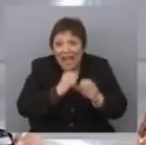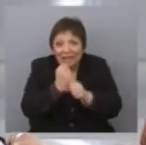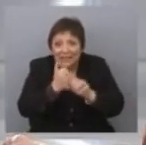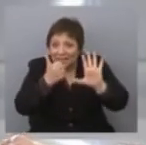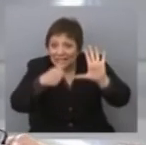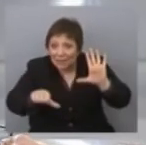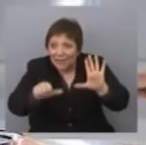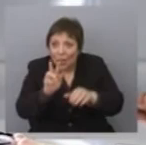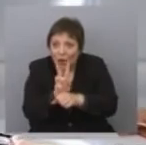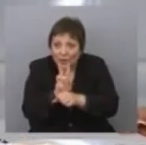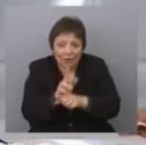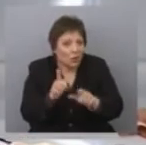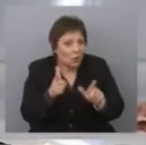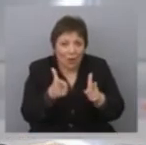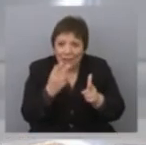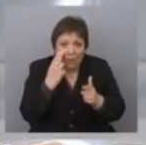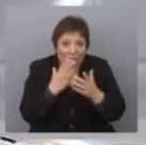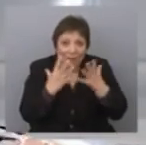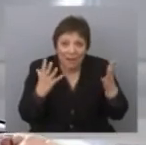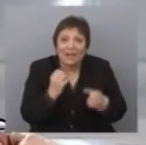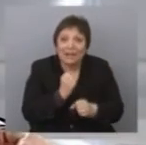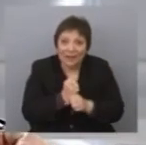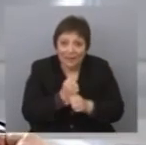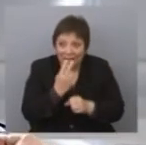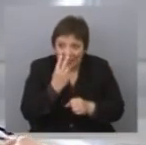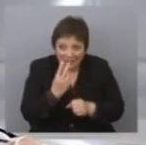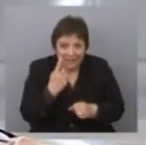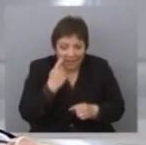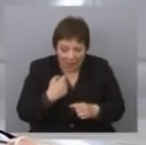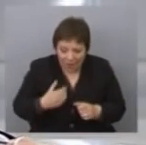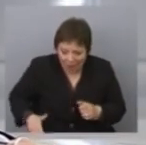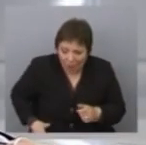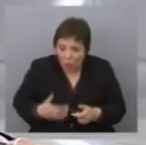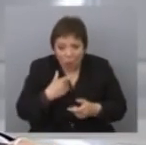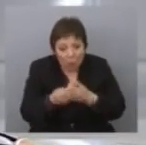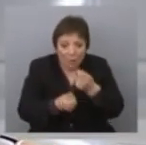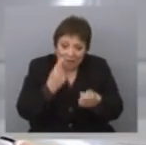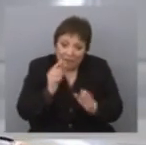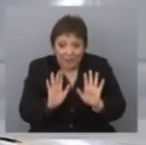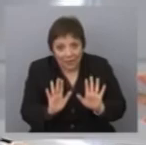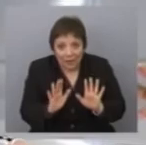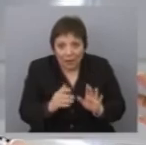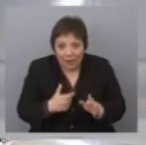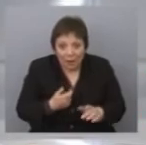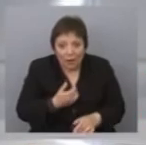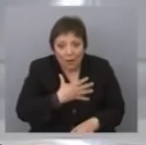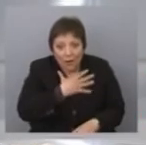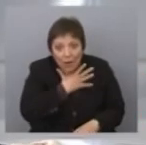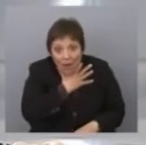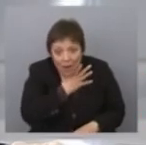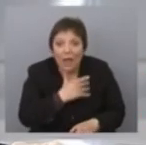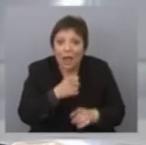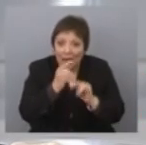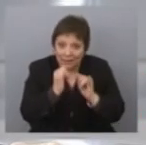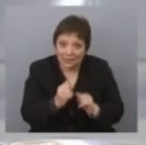controlados, no va a haber grandes problemas. Si el trabajador empieza a notar que su poder de compra está terminando, ahí sí me parece que el